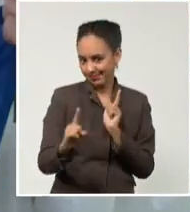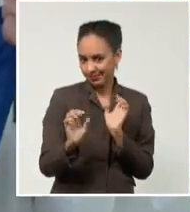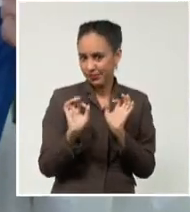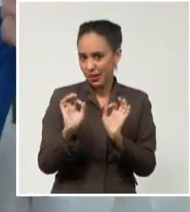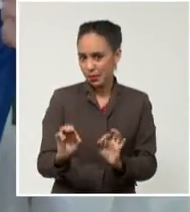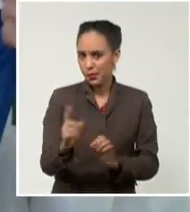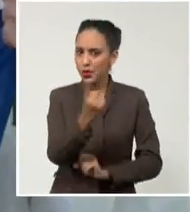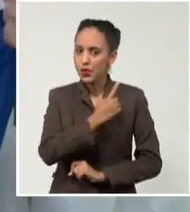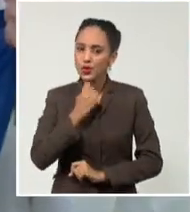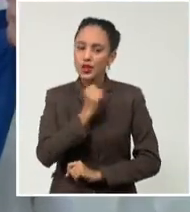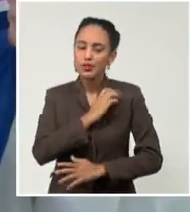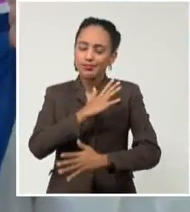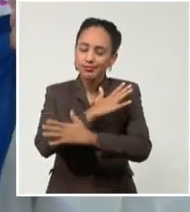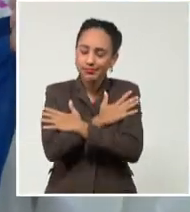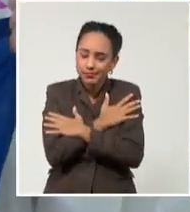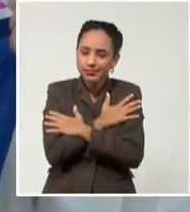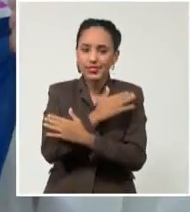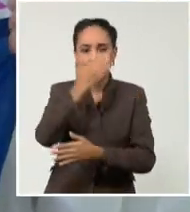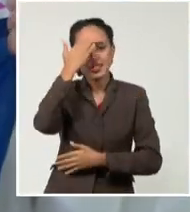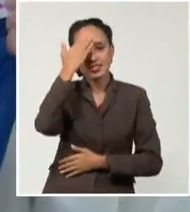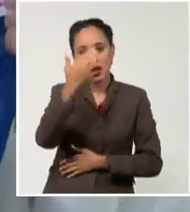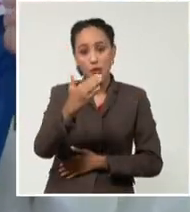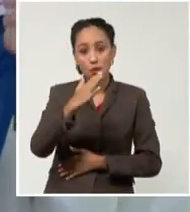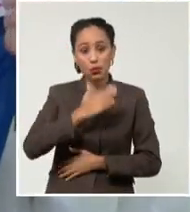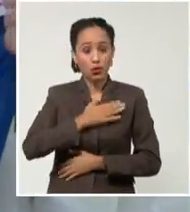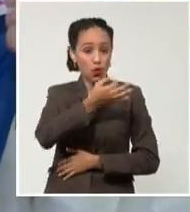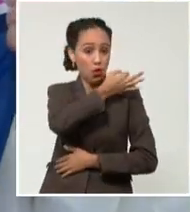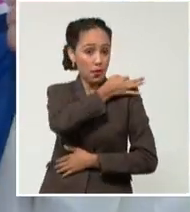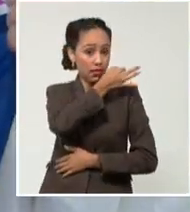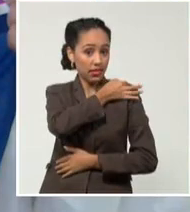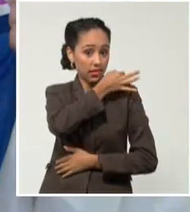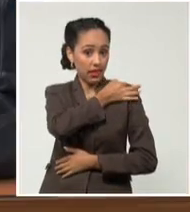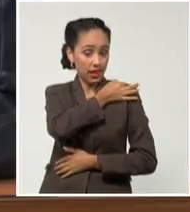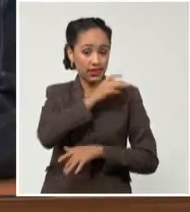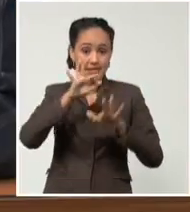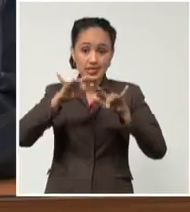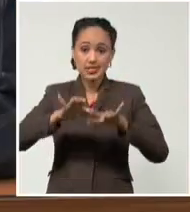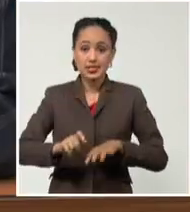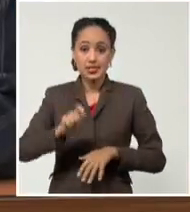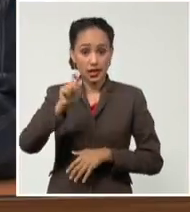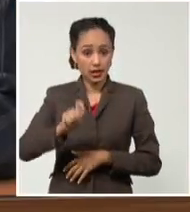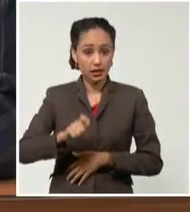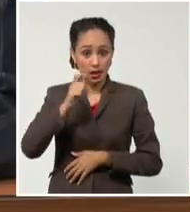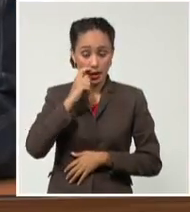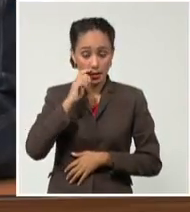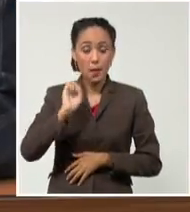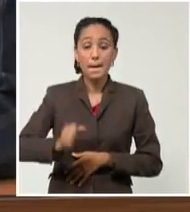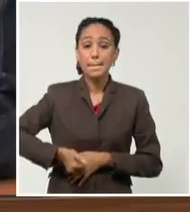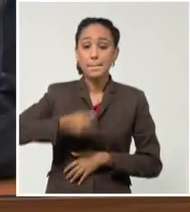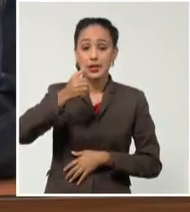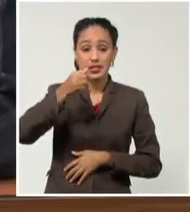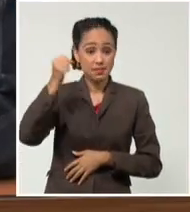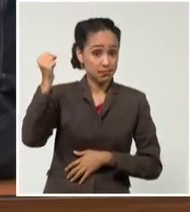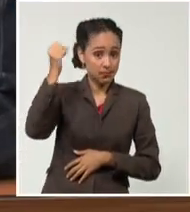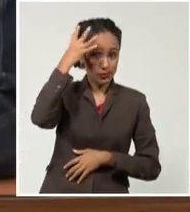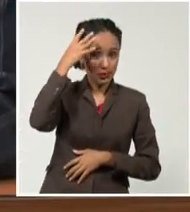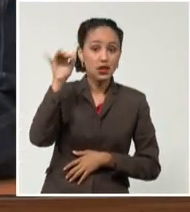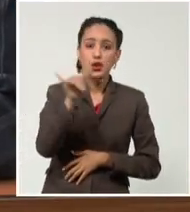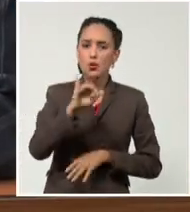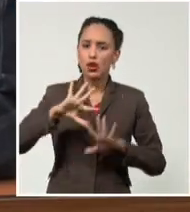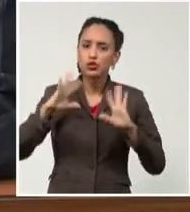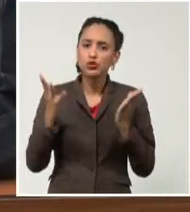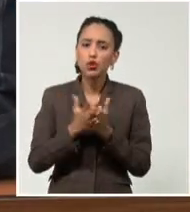saludo de nuestro general de ejército, primer secretario de nuestro partido, el presidente de la república y de nuestro